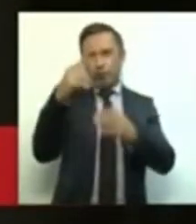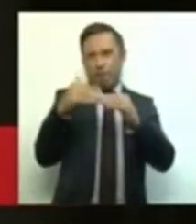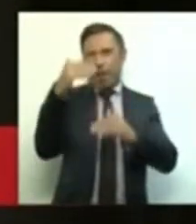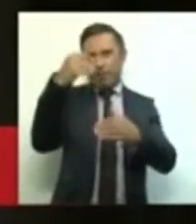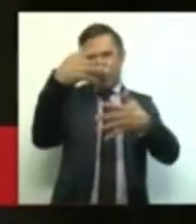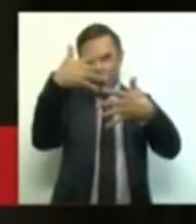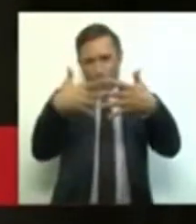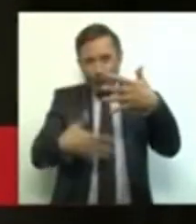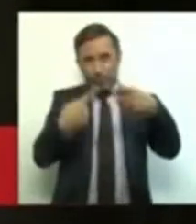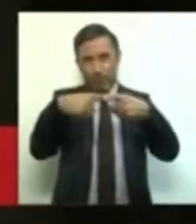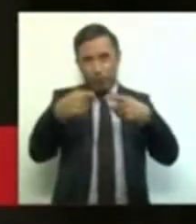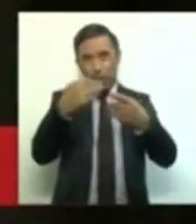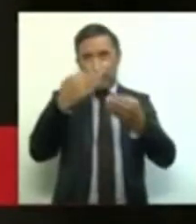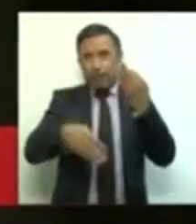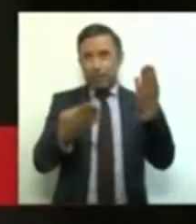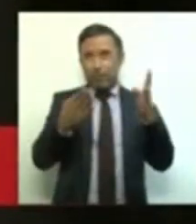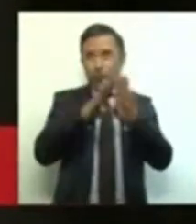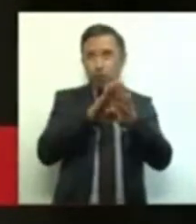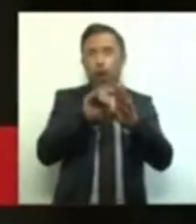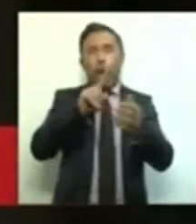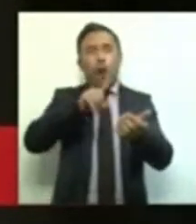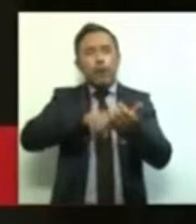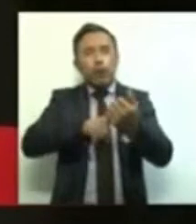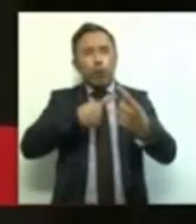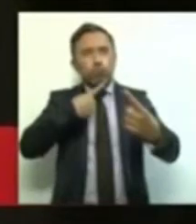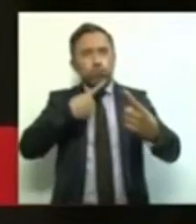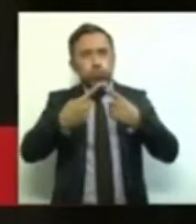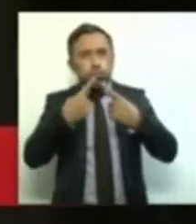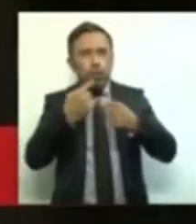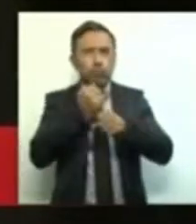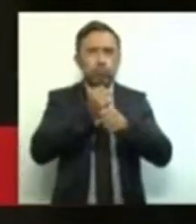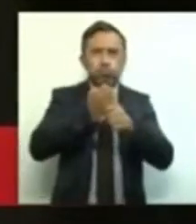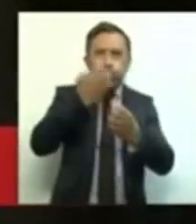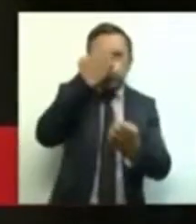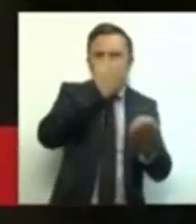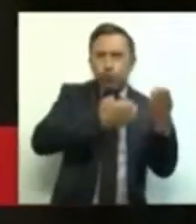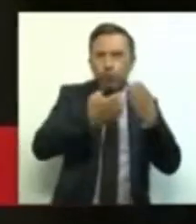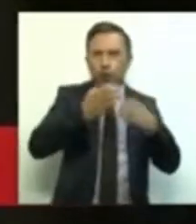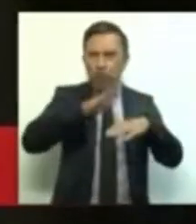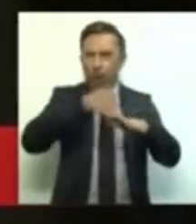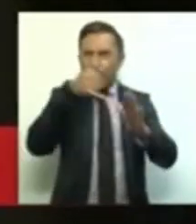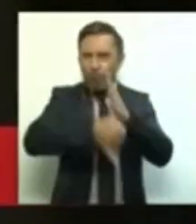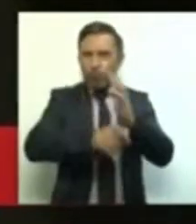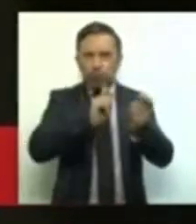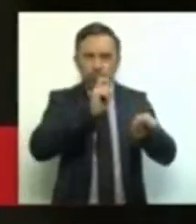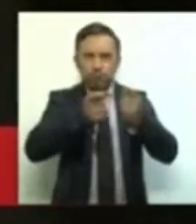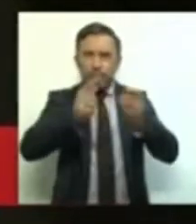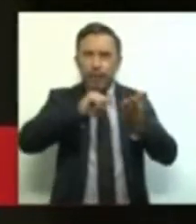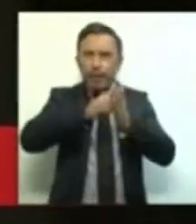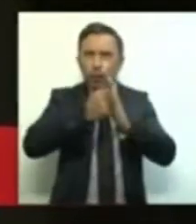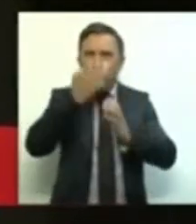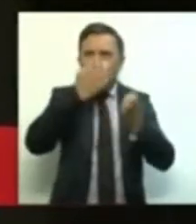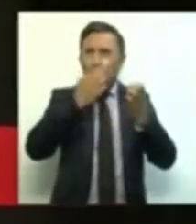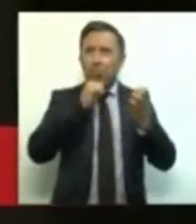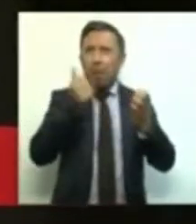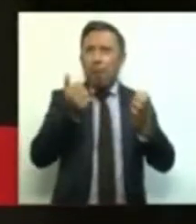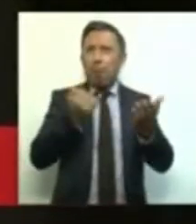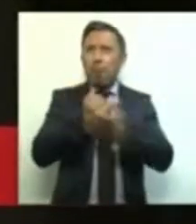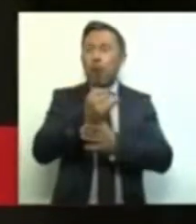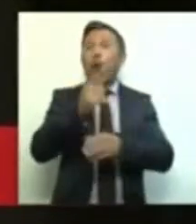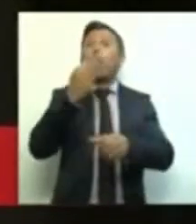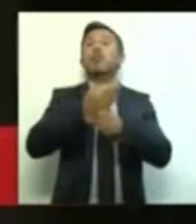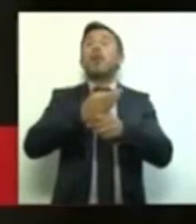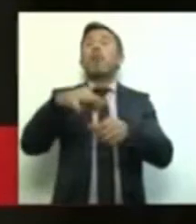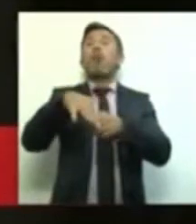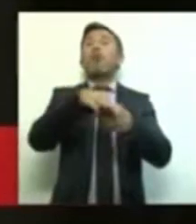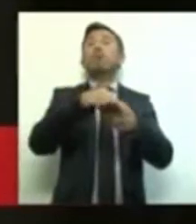un análisis profundo y sin mayor rigor técnico. Esta votación será como un mandato más y no como el